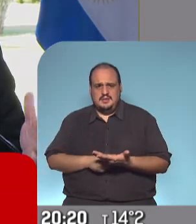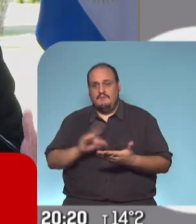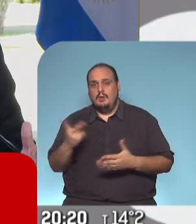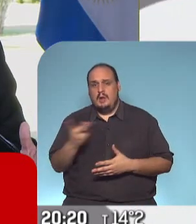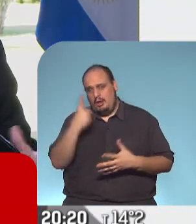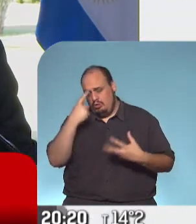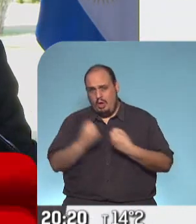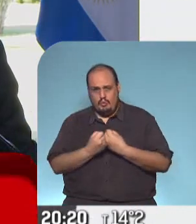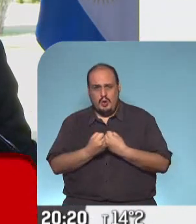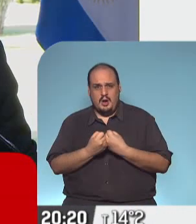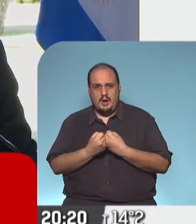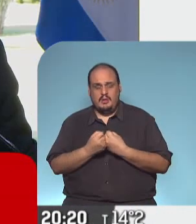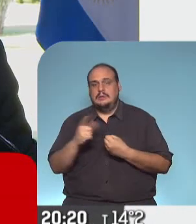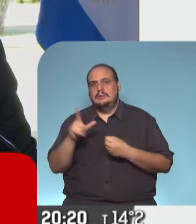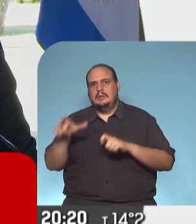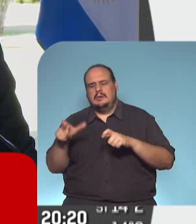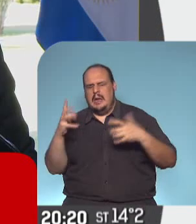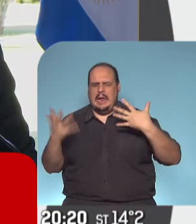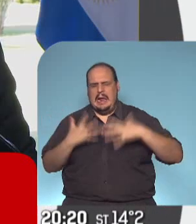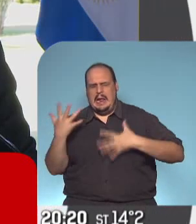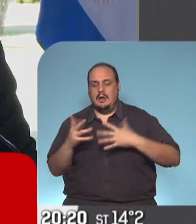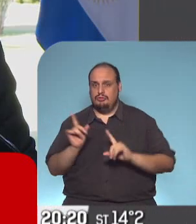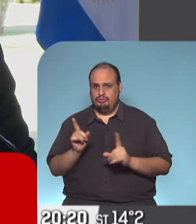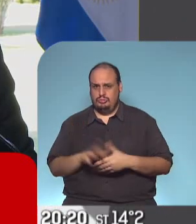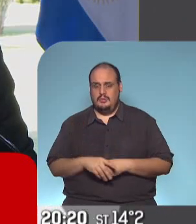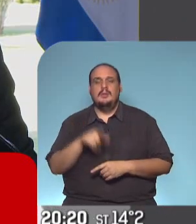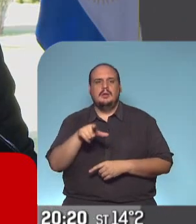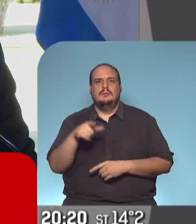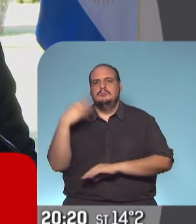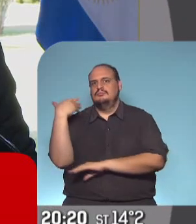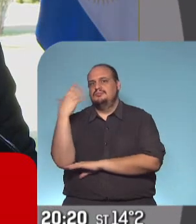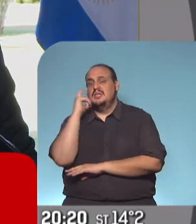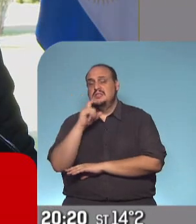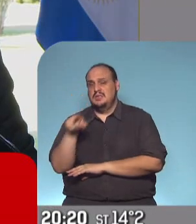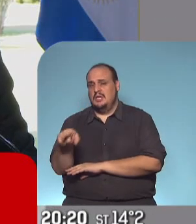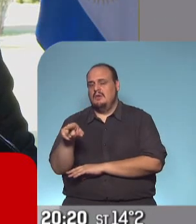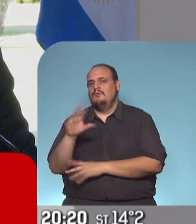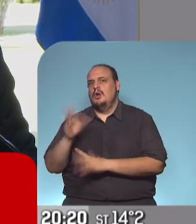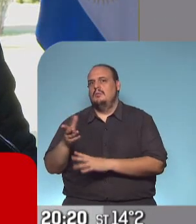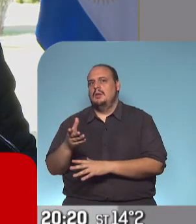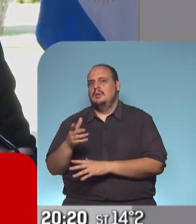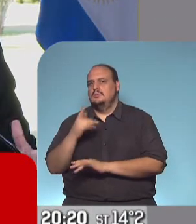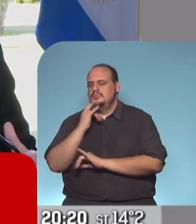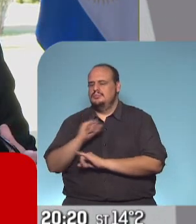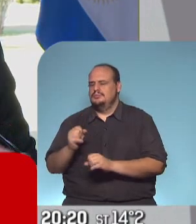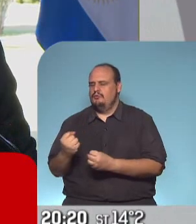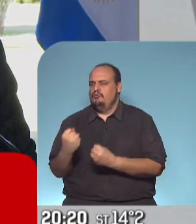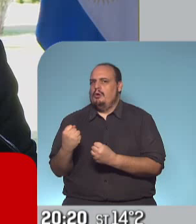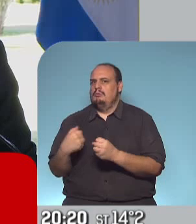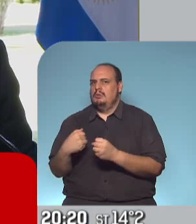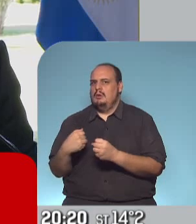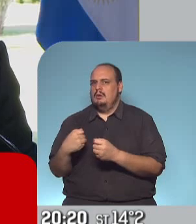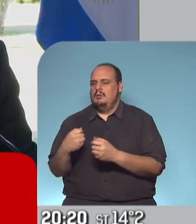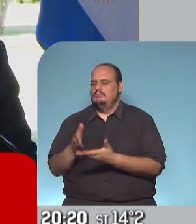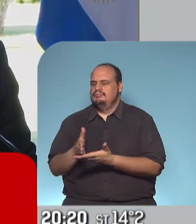momento de desesperación pero se nota si por supuesto en el discurso de Kicillof una mayor dureza para ir flexibilizando la